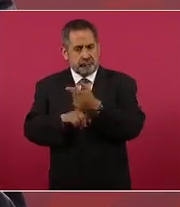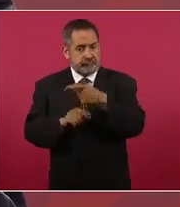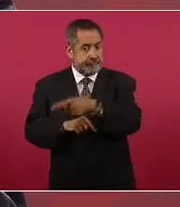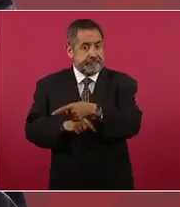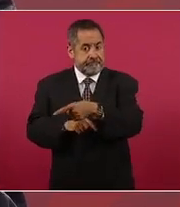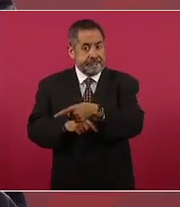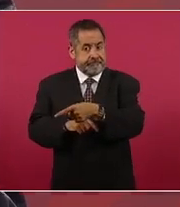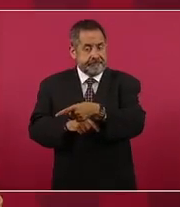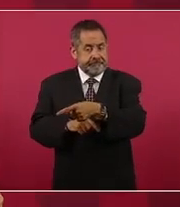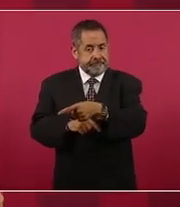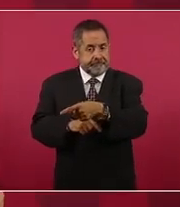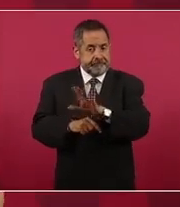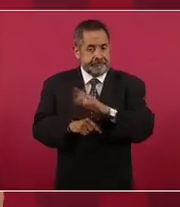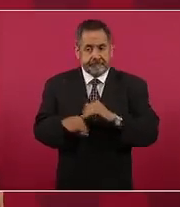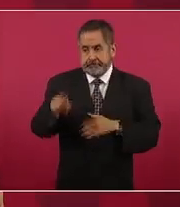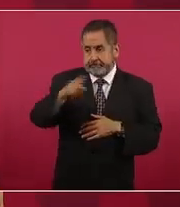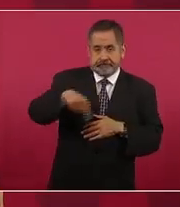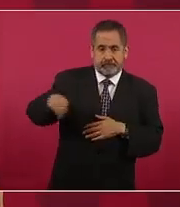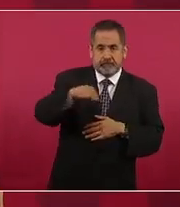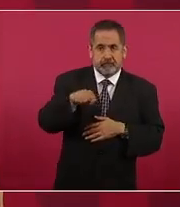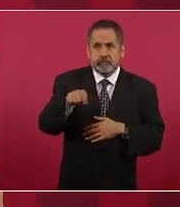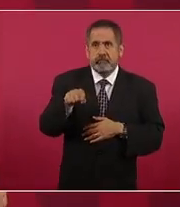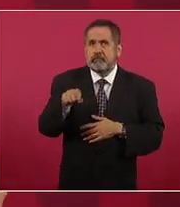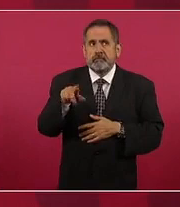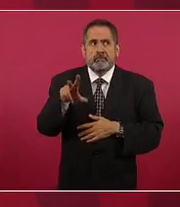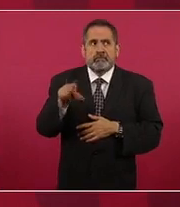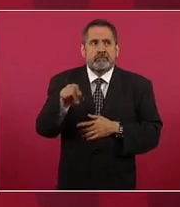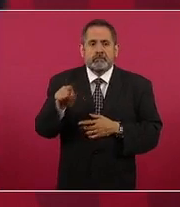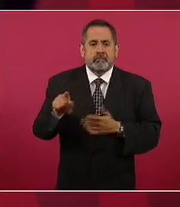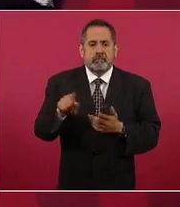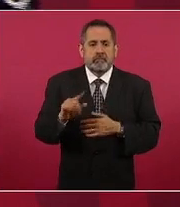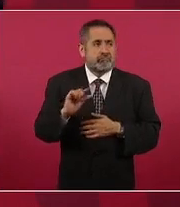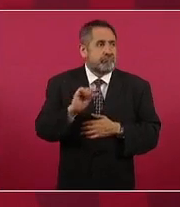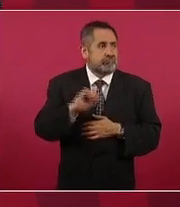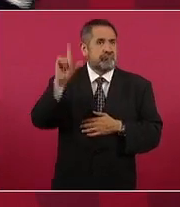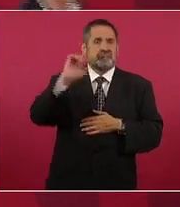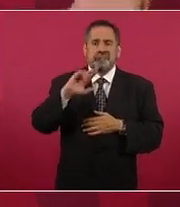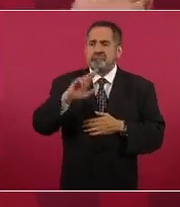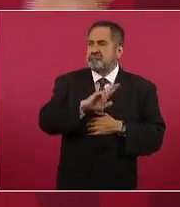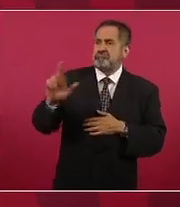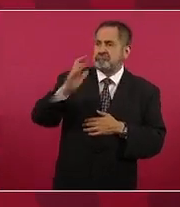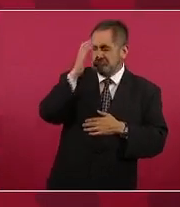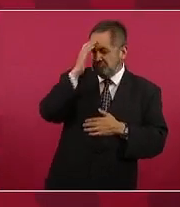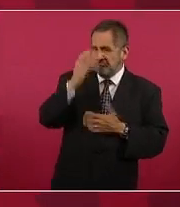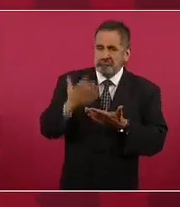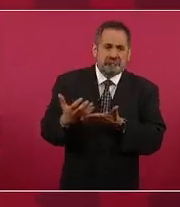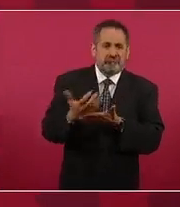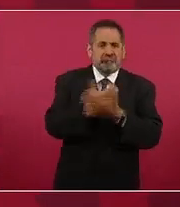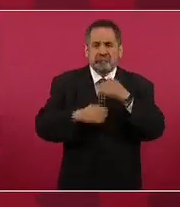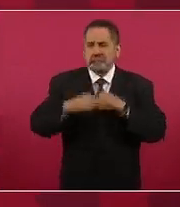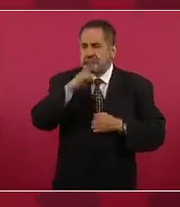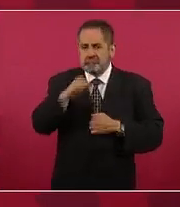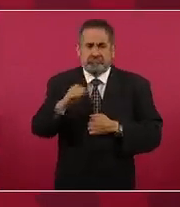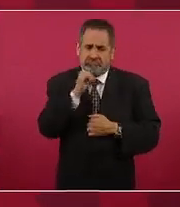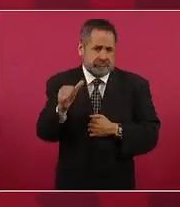no son famosos ni reciben tanto dinero